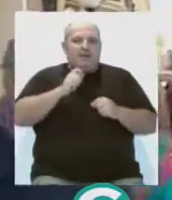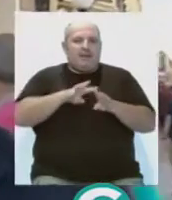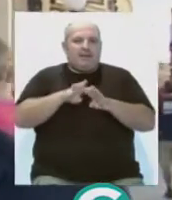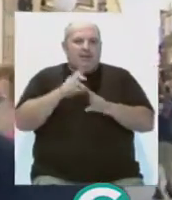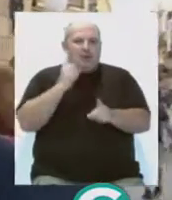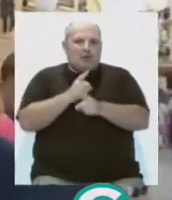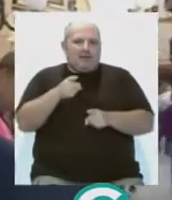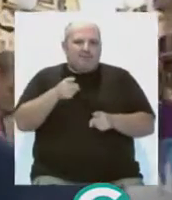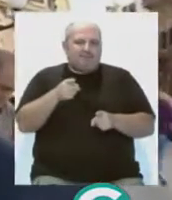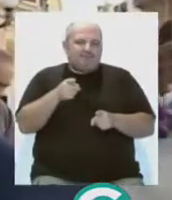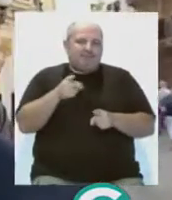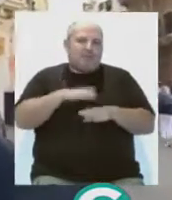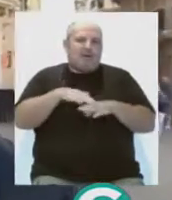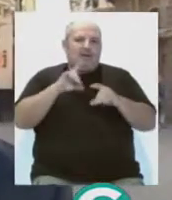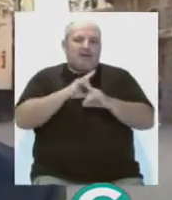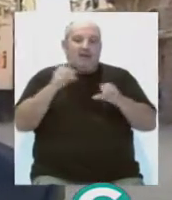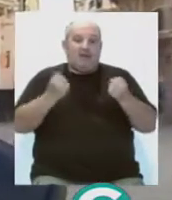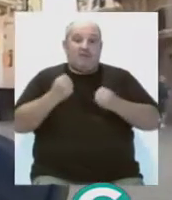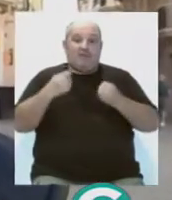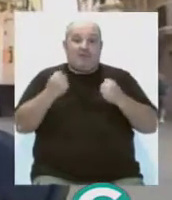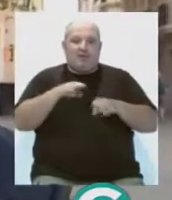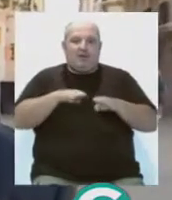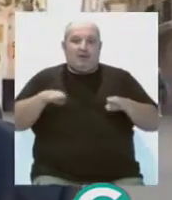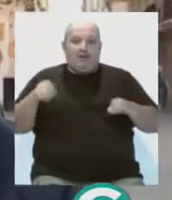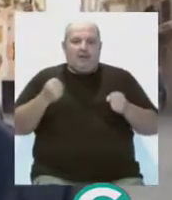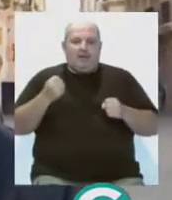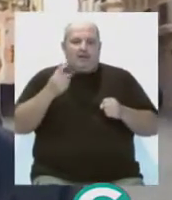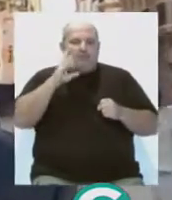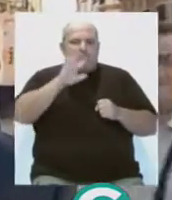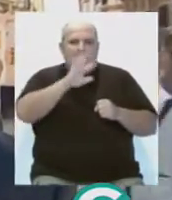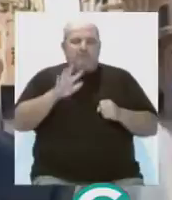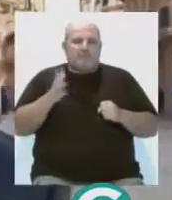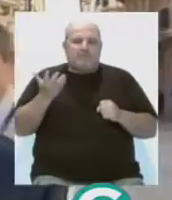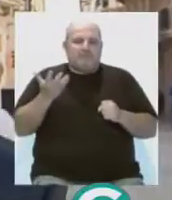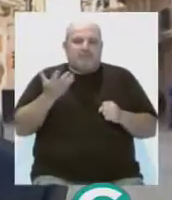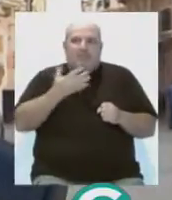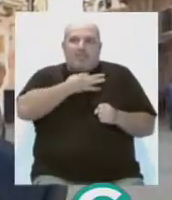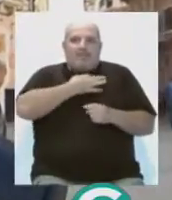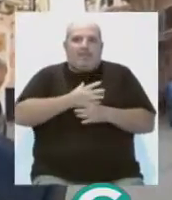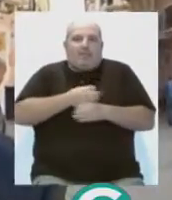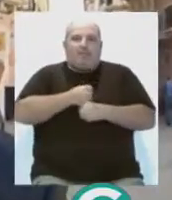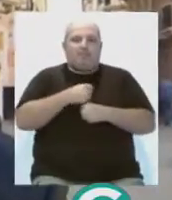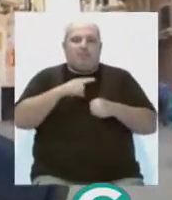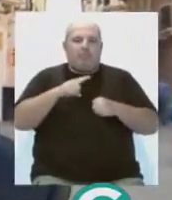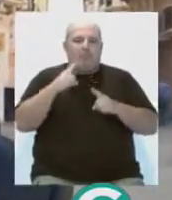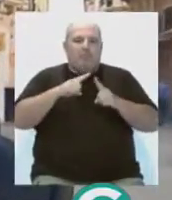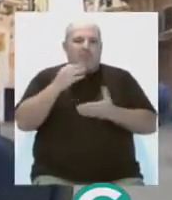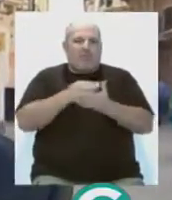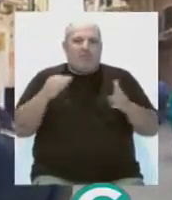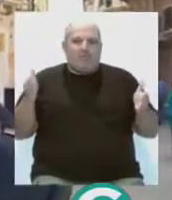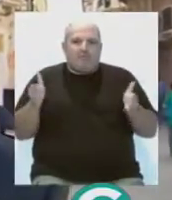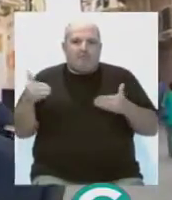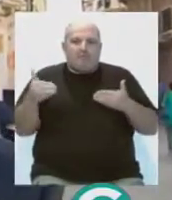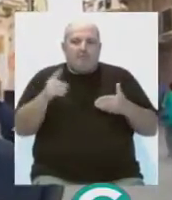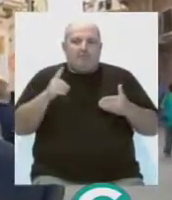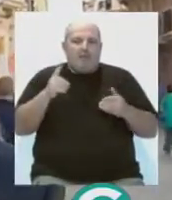críticas y las inquietudes por parte de los concesionarios de que se veían abocados prácticamente a irse de la ciudad de Cádiz y no se